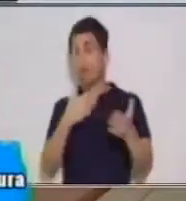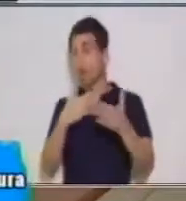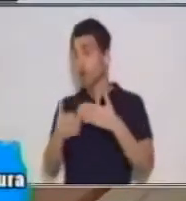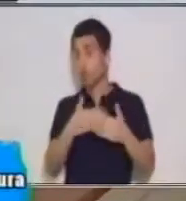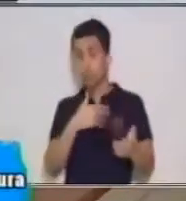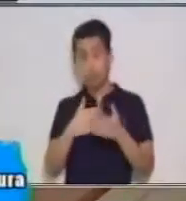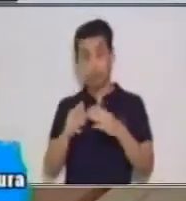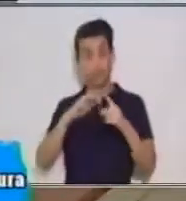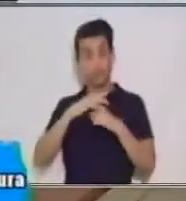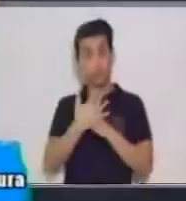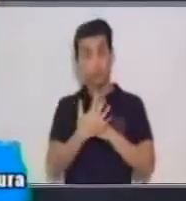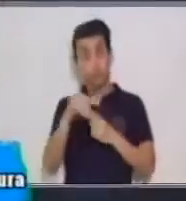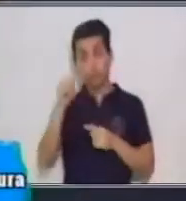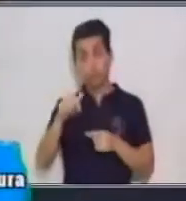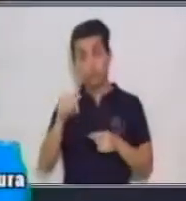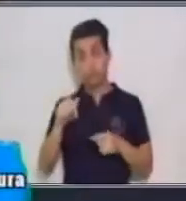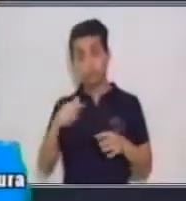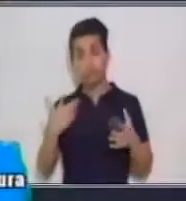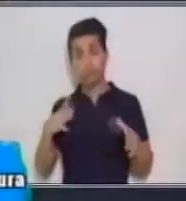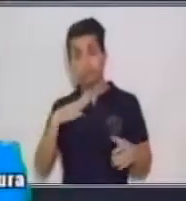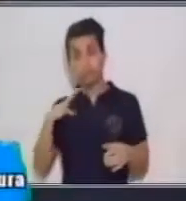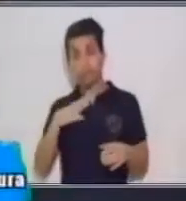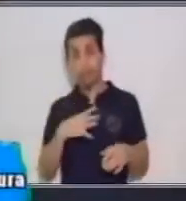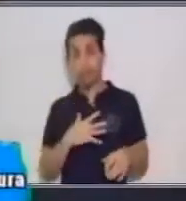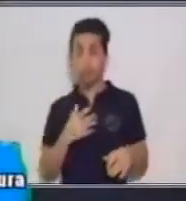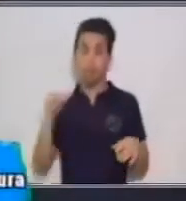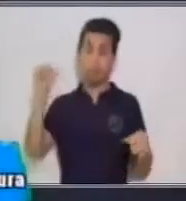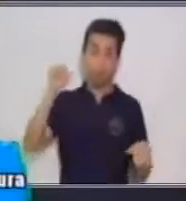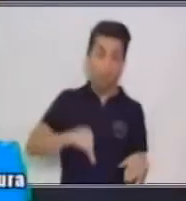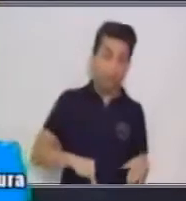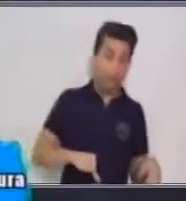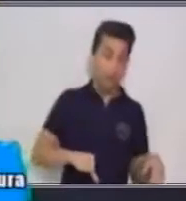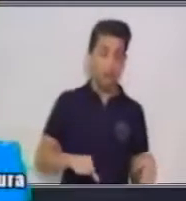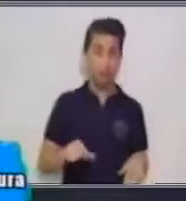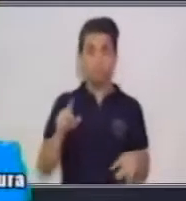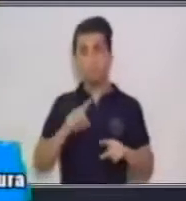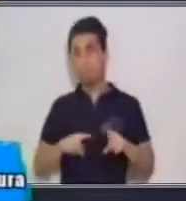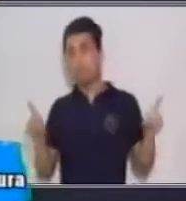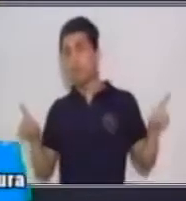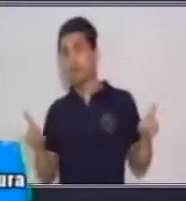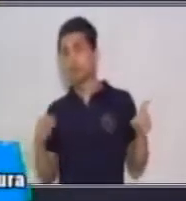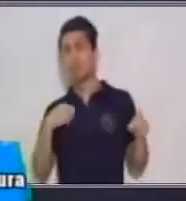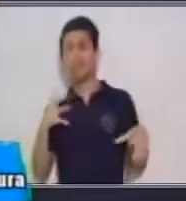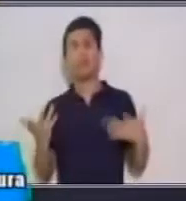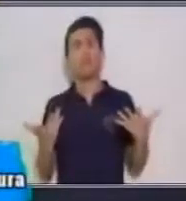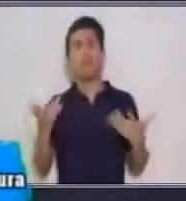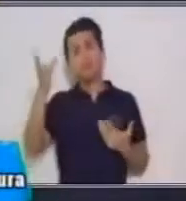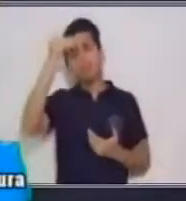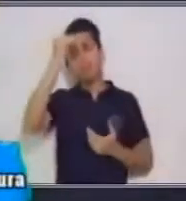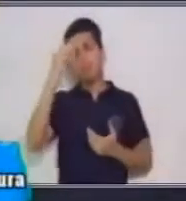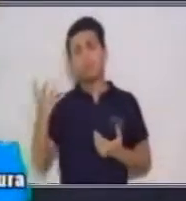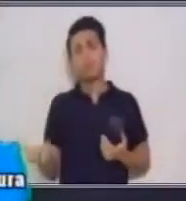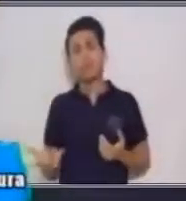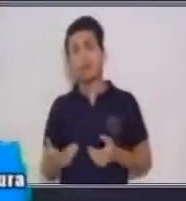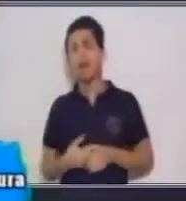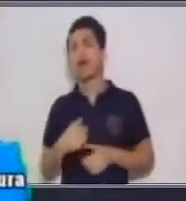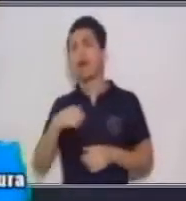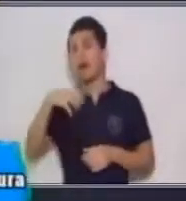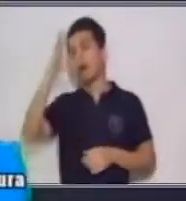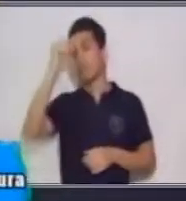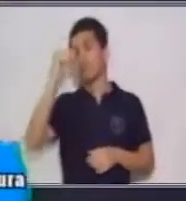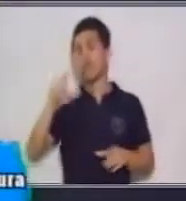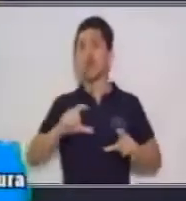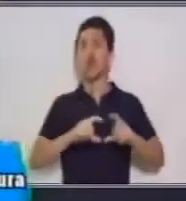situación en la que estemos, puede ser muy mala, pero ¿qué vamos a aprender? Vamos a aprender